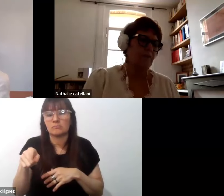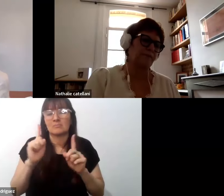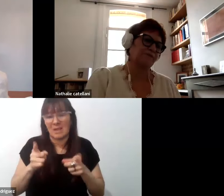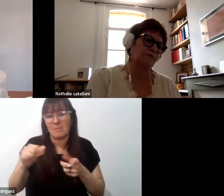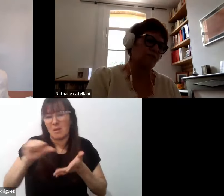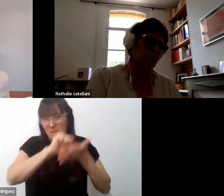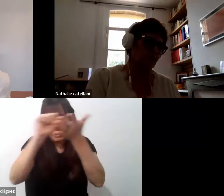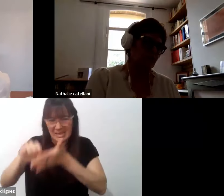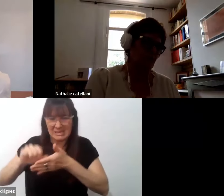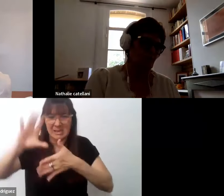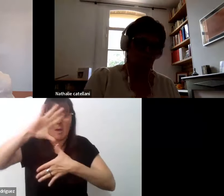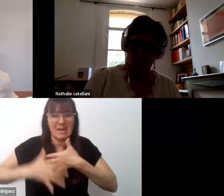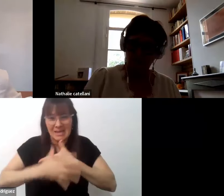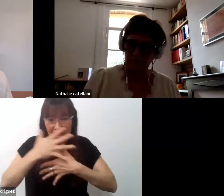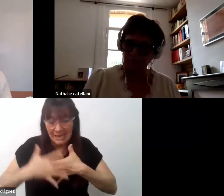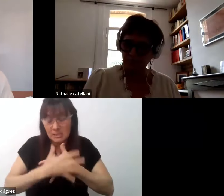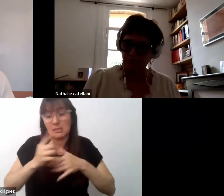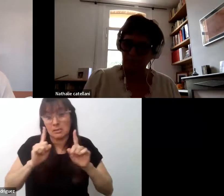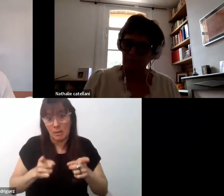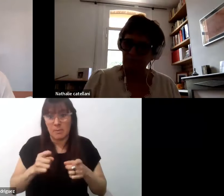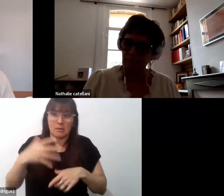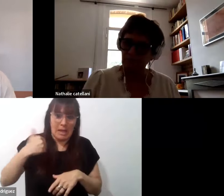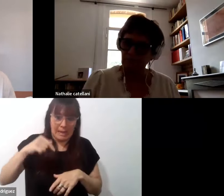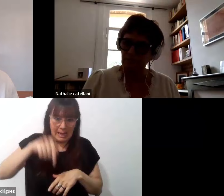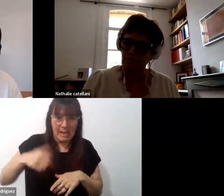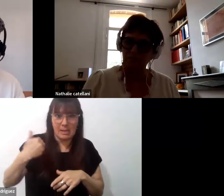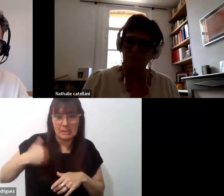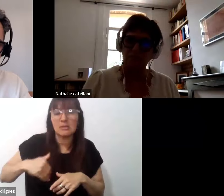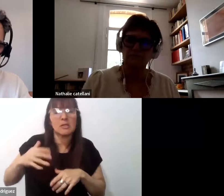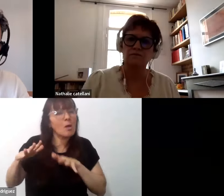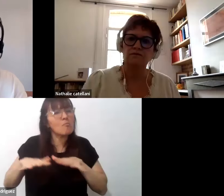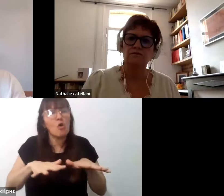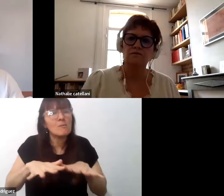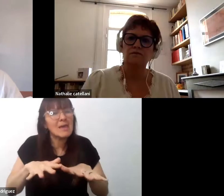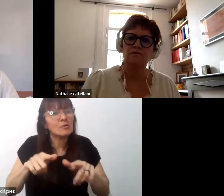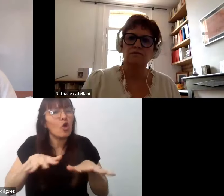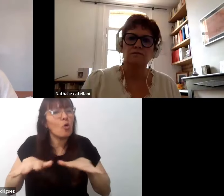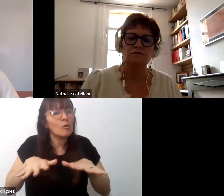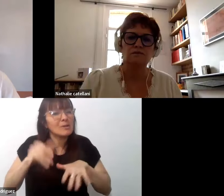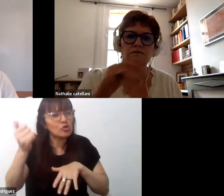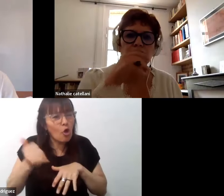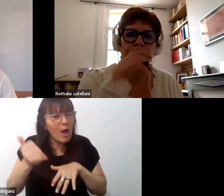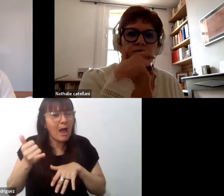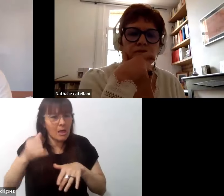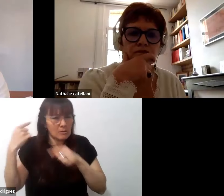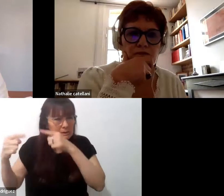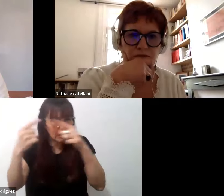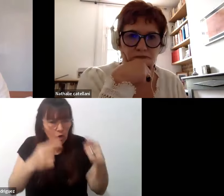Latina, en Argentina fue muy evidente, se genera un movimiento plural, heterogéneo, que